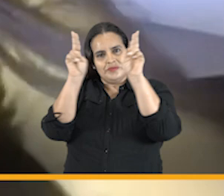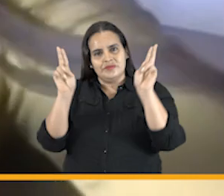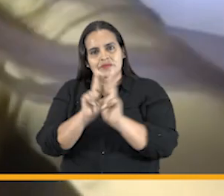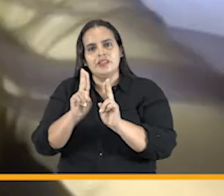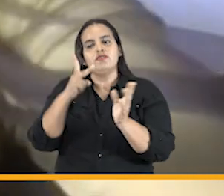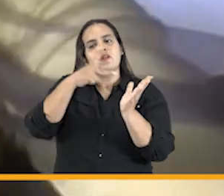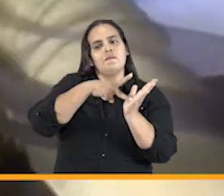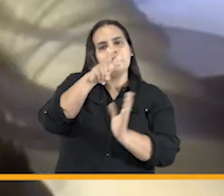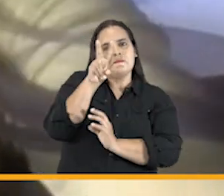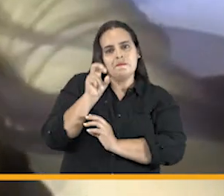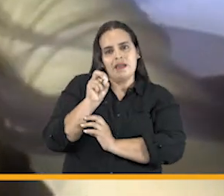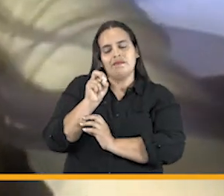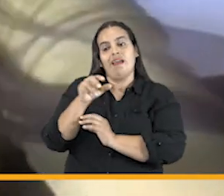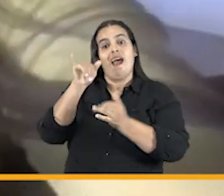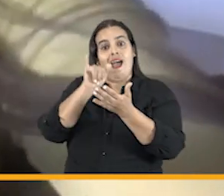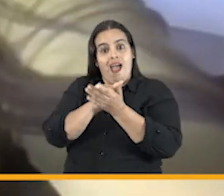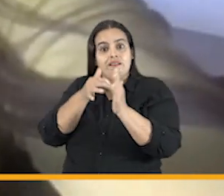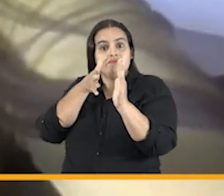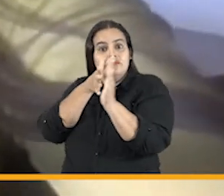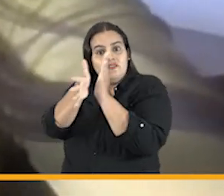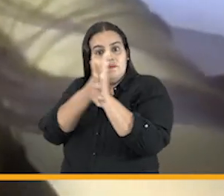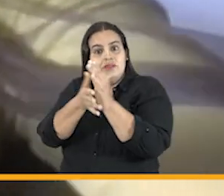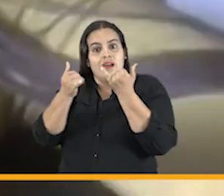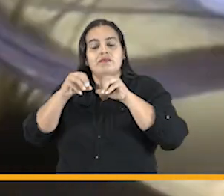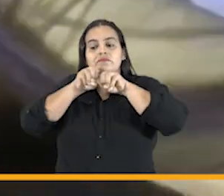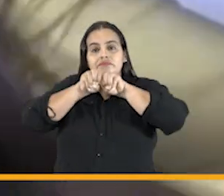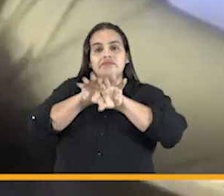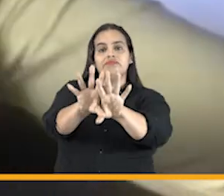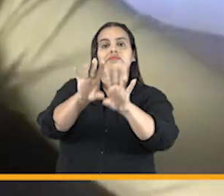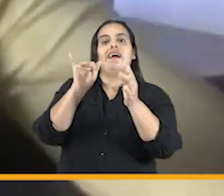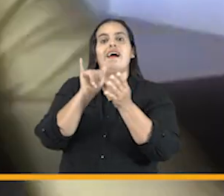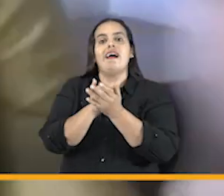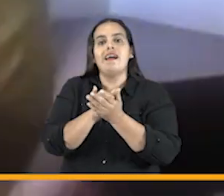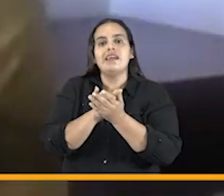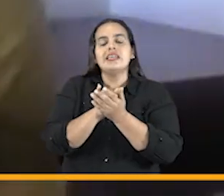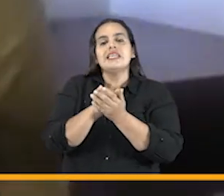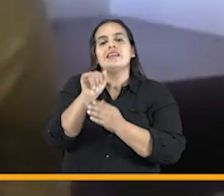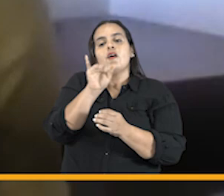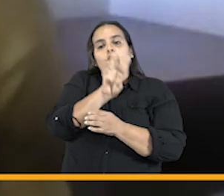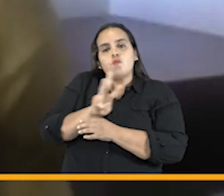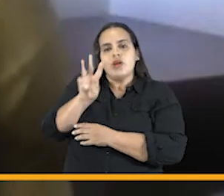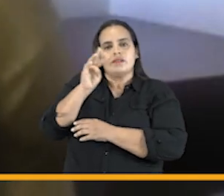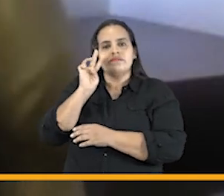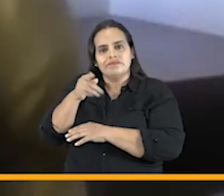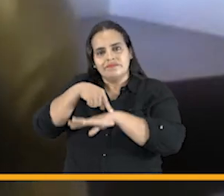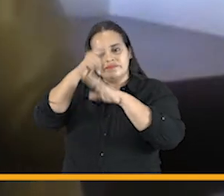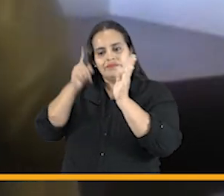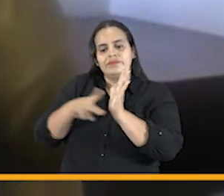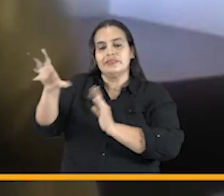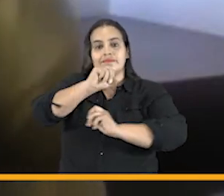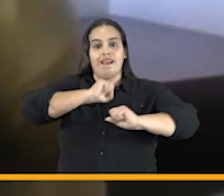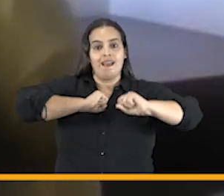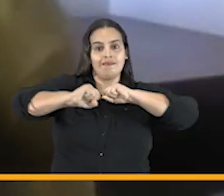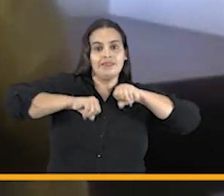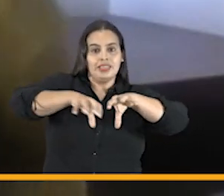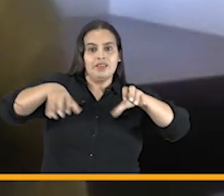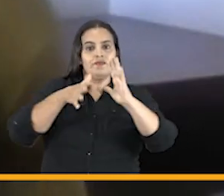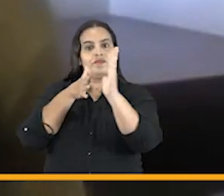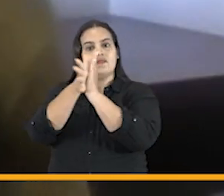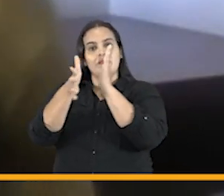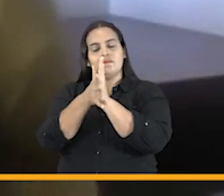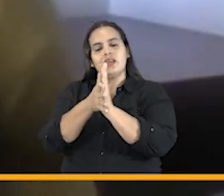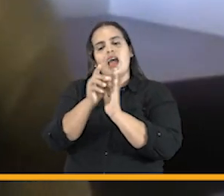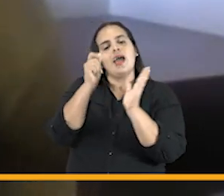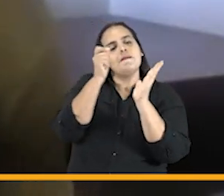agencia publicó la siguiente información en el portal de datos abiertos. Activos de información, índice de información